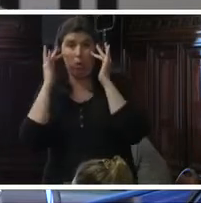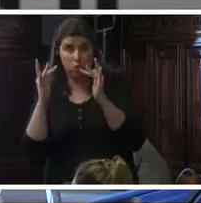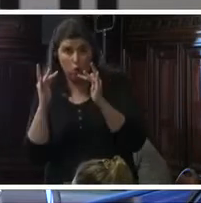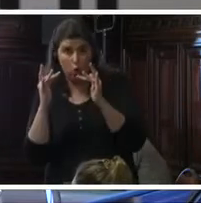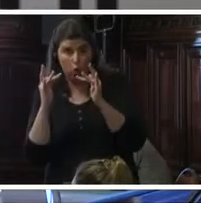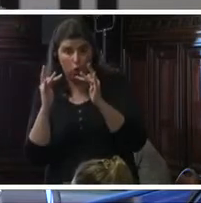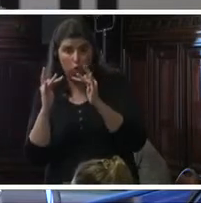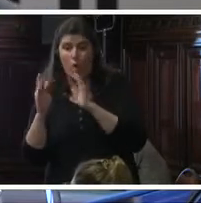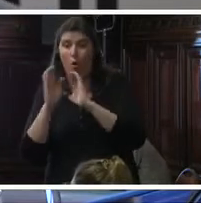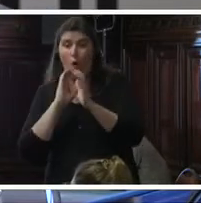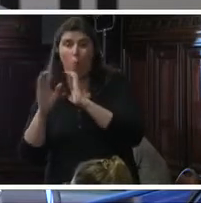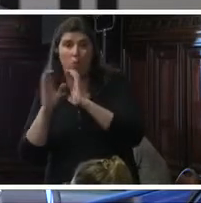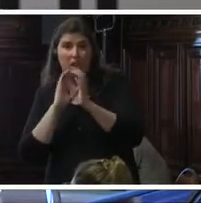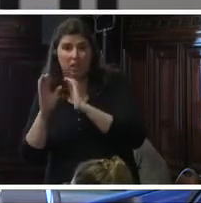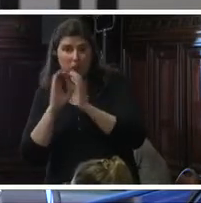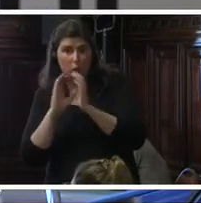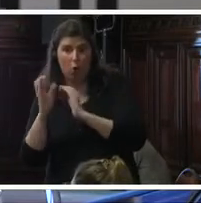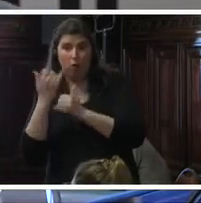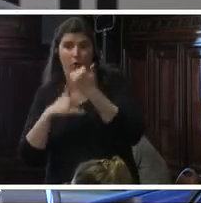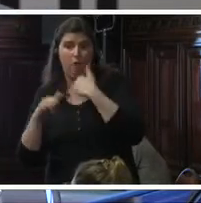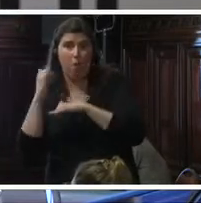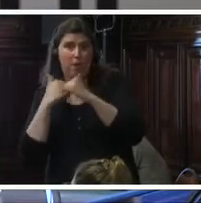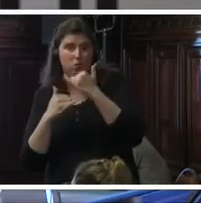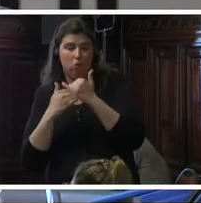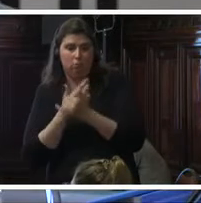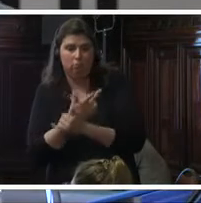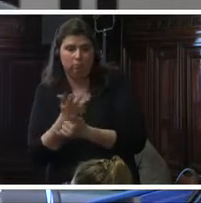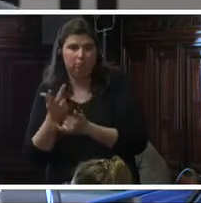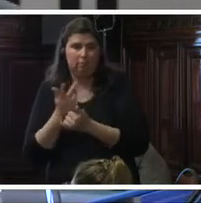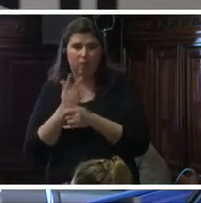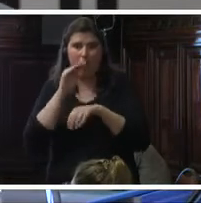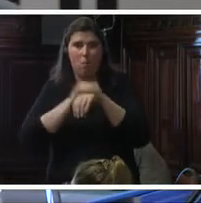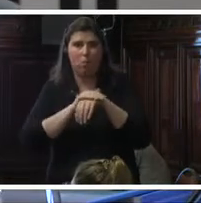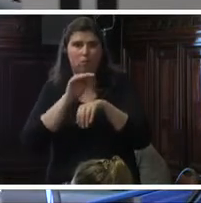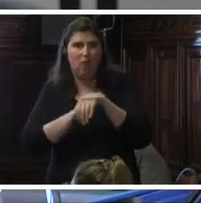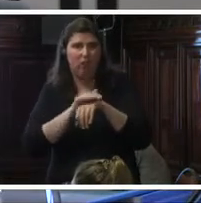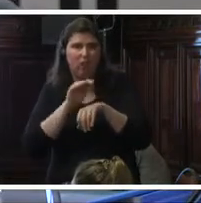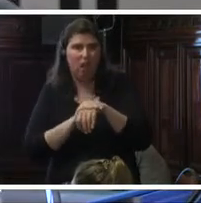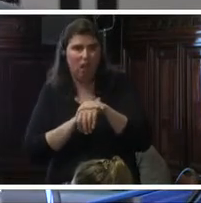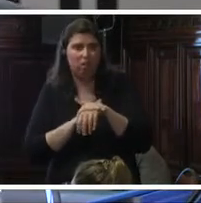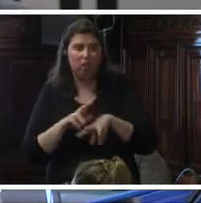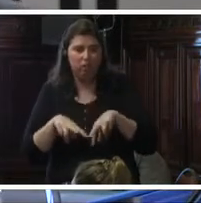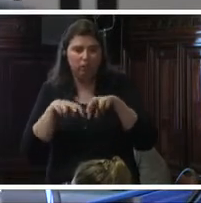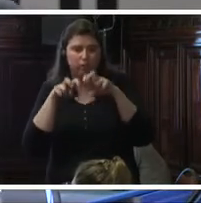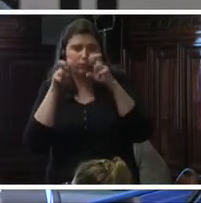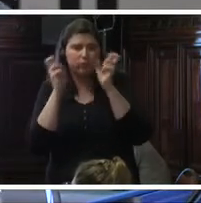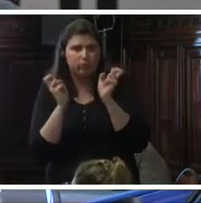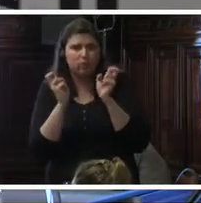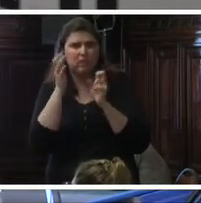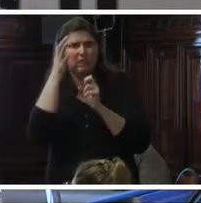medios de información y de comunicación. Todo el tema de la responsabilidad investigativa